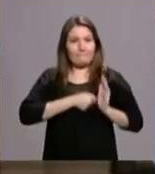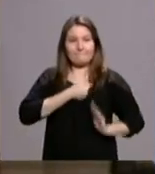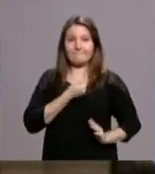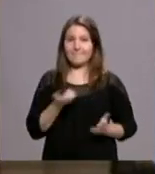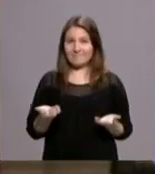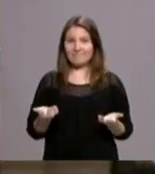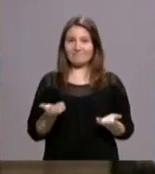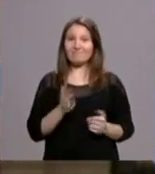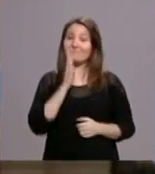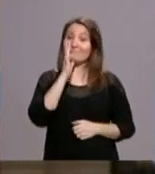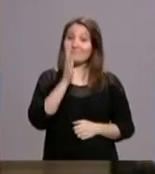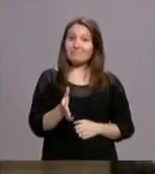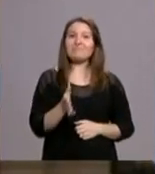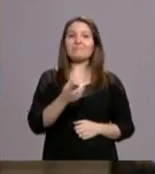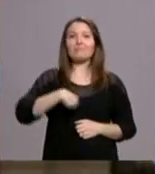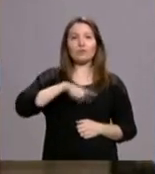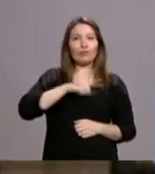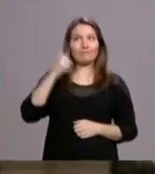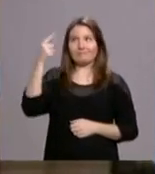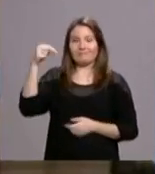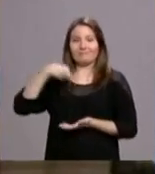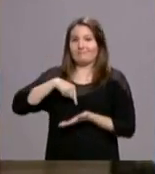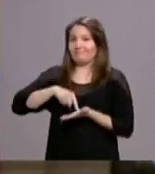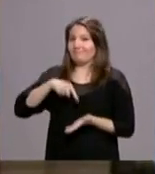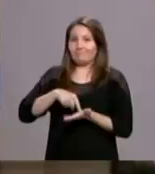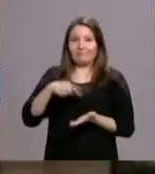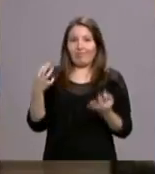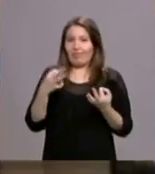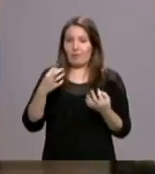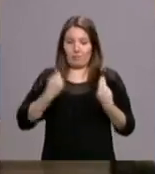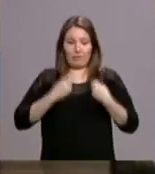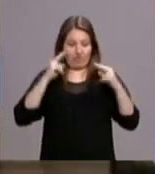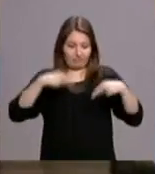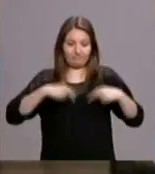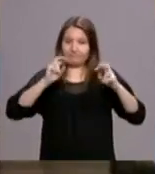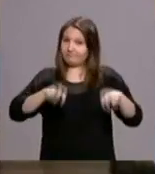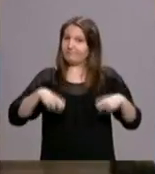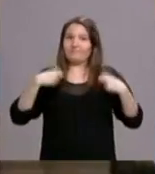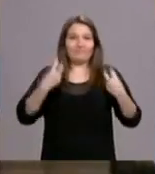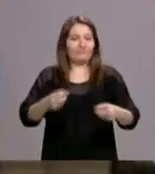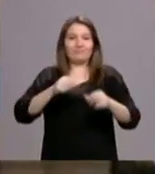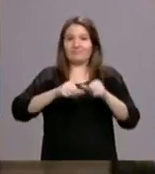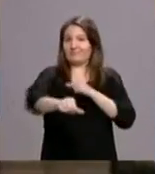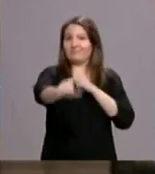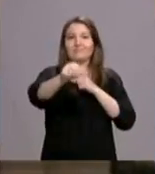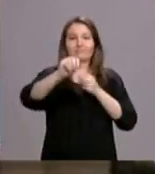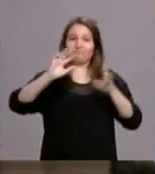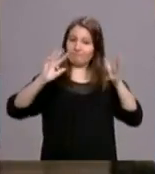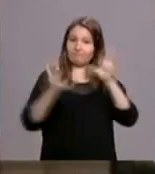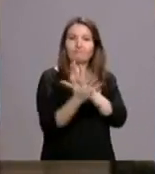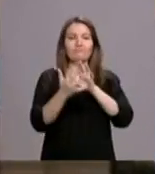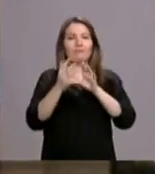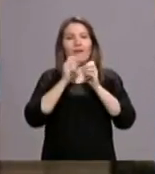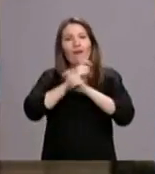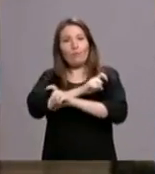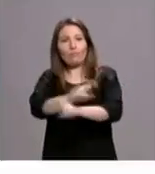Y más nos exige vivir un cambio de vida. Y anunciar la